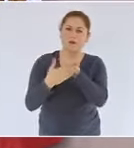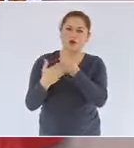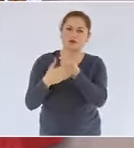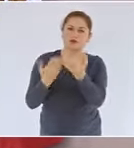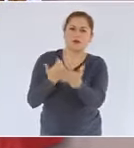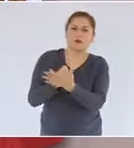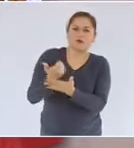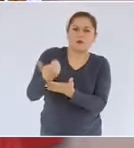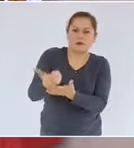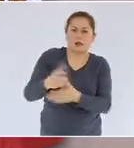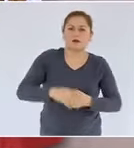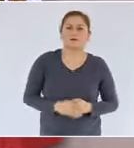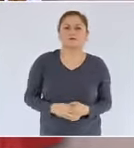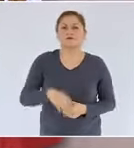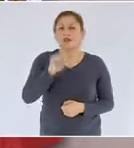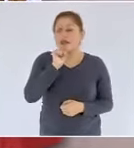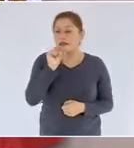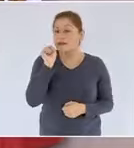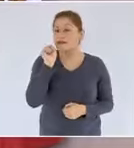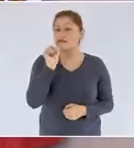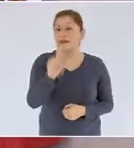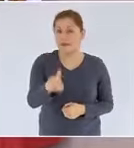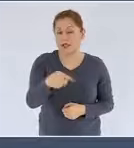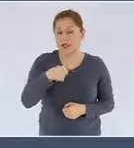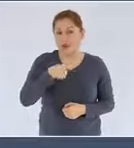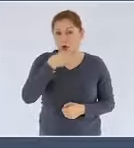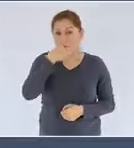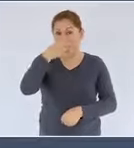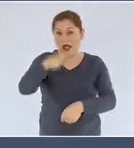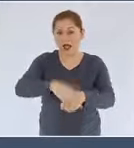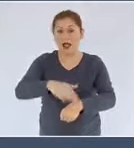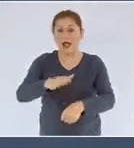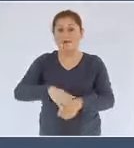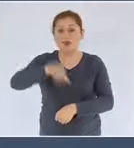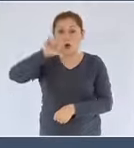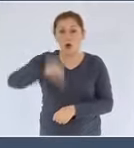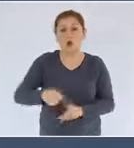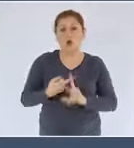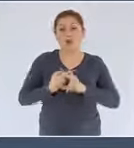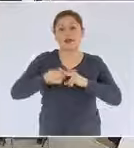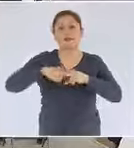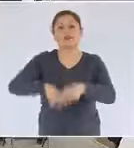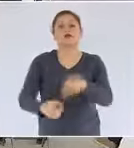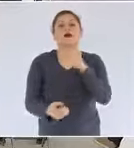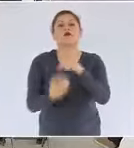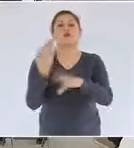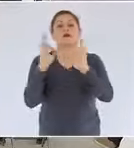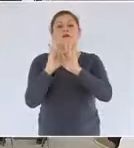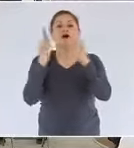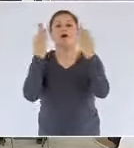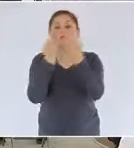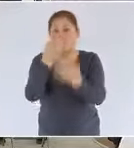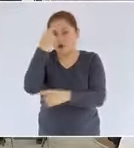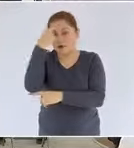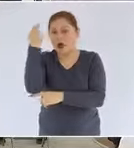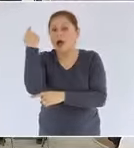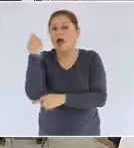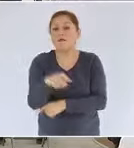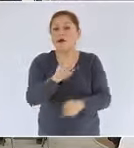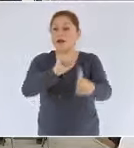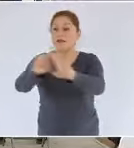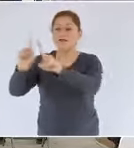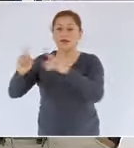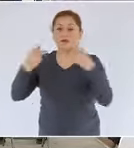También le informamos que hoy inicia una nueva estrategia de atención a nuestros proveedores y